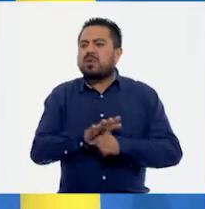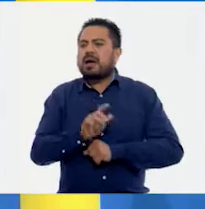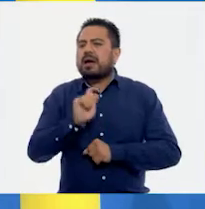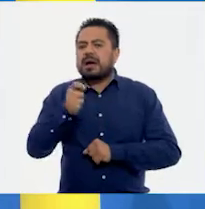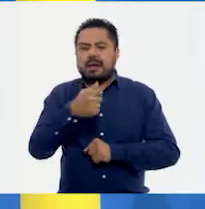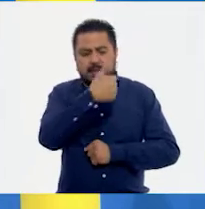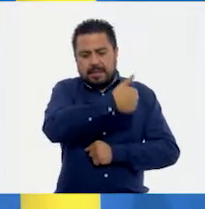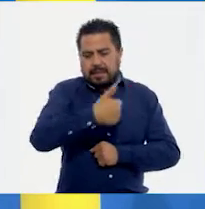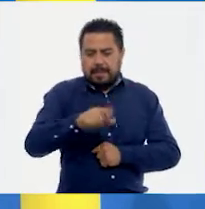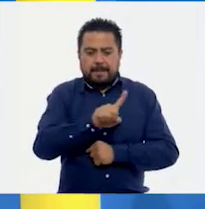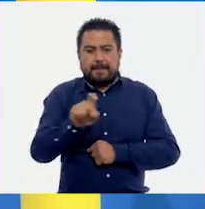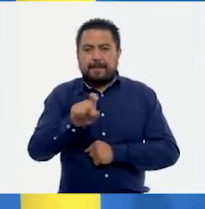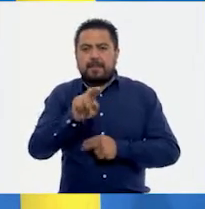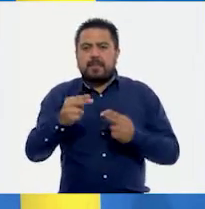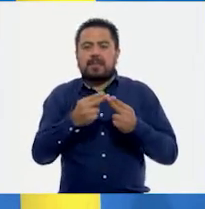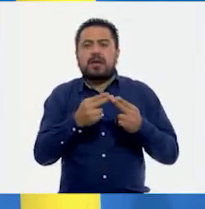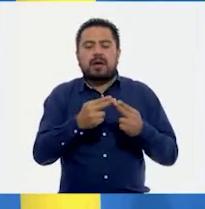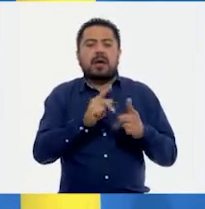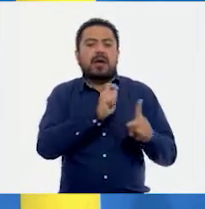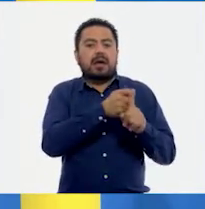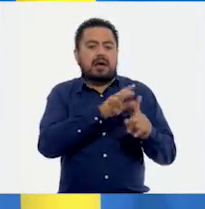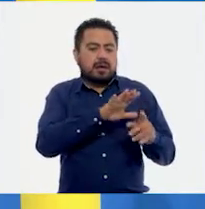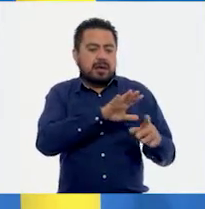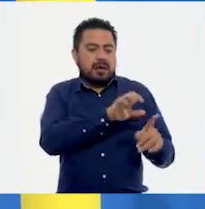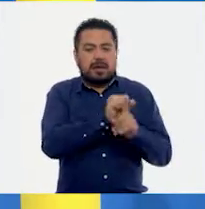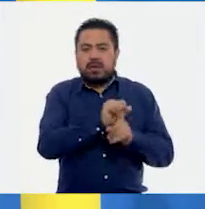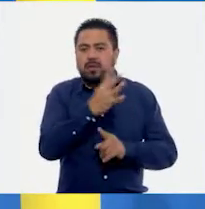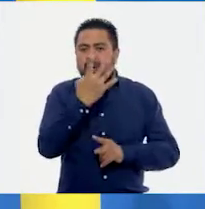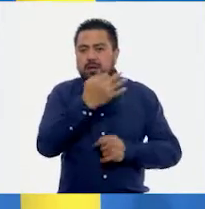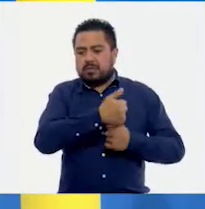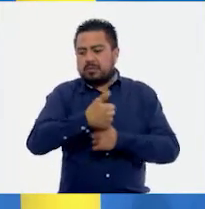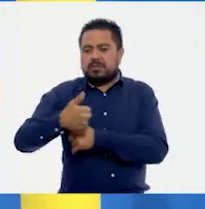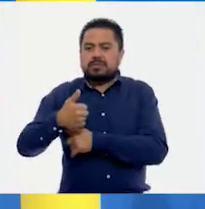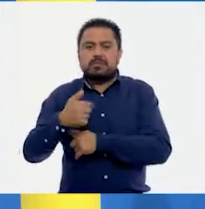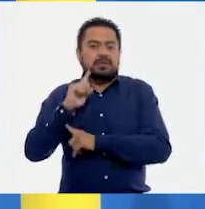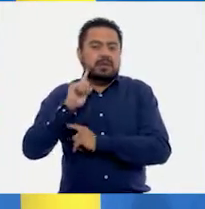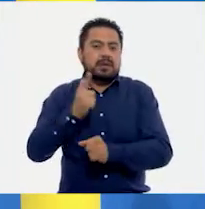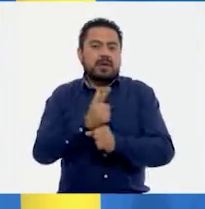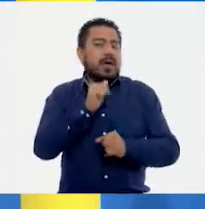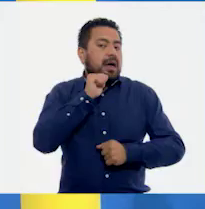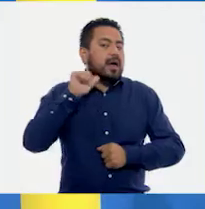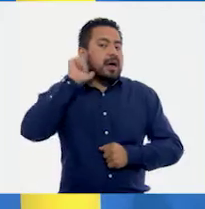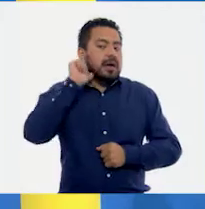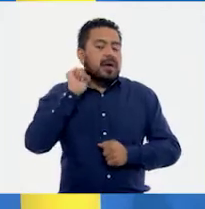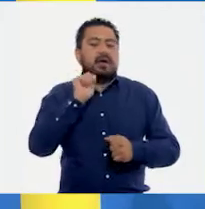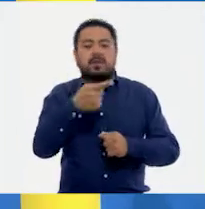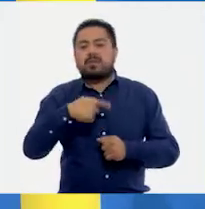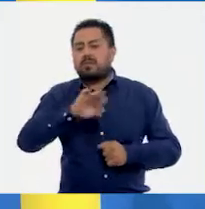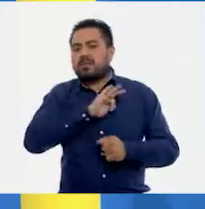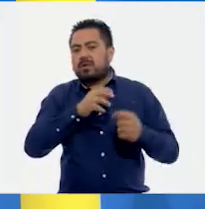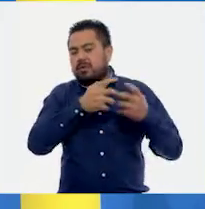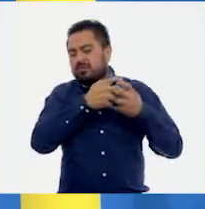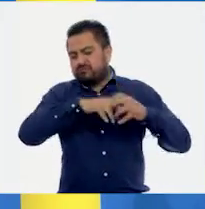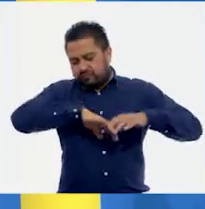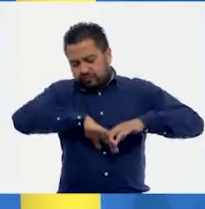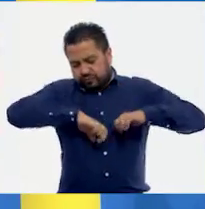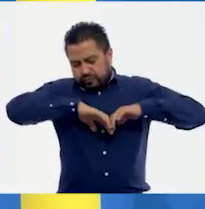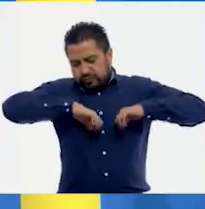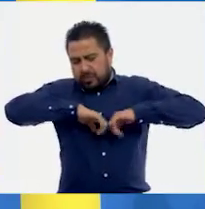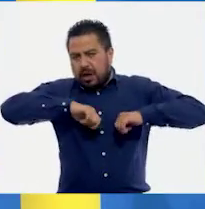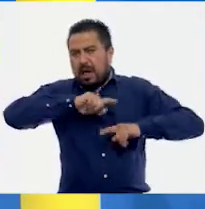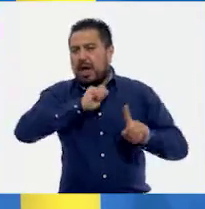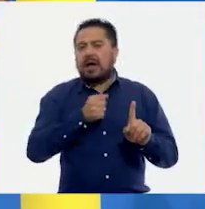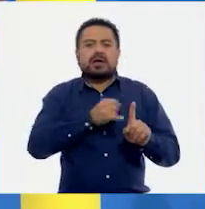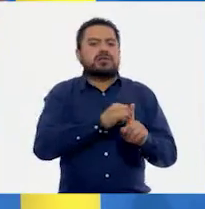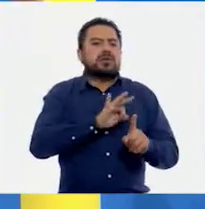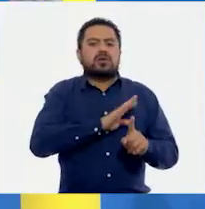cada 100 unidades contaban 4. Y también vimos el día de ayer que podían descomponer los porcentajes para así